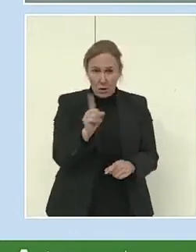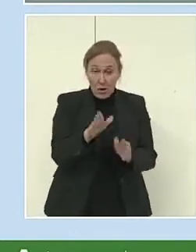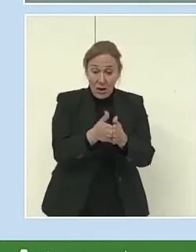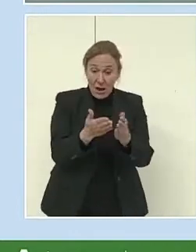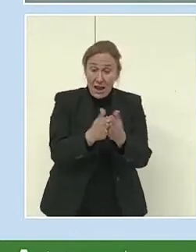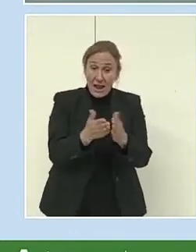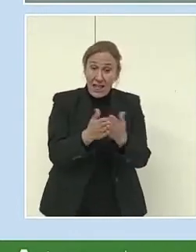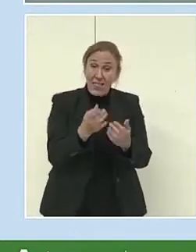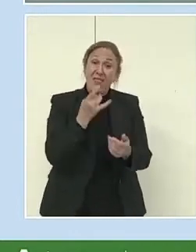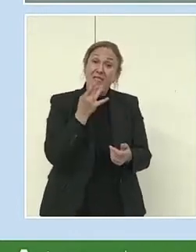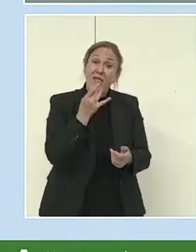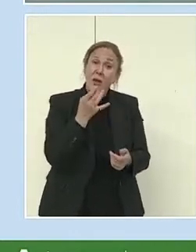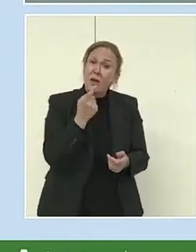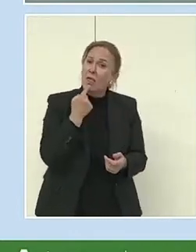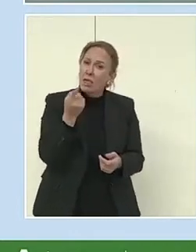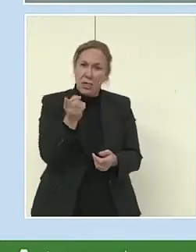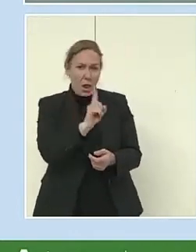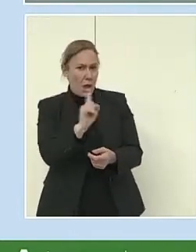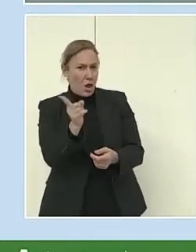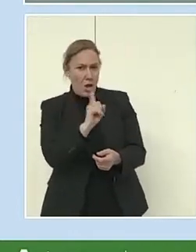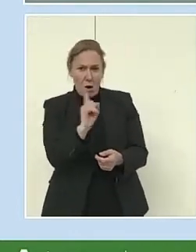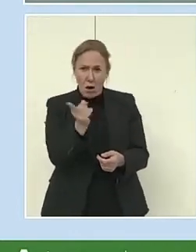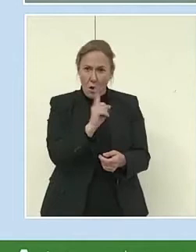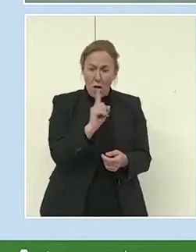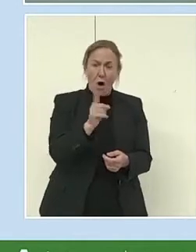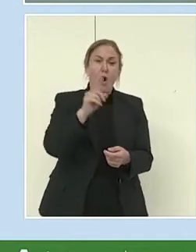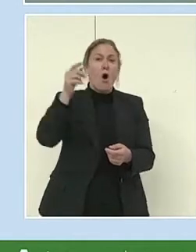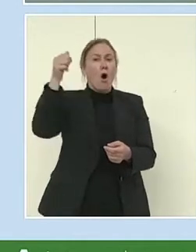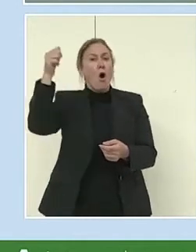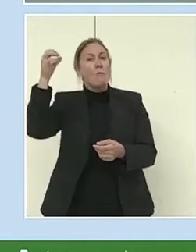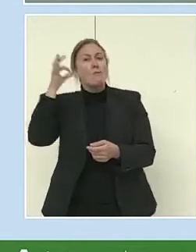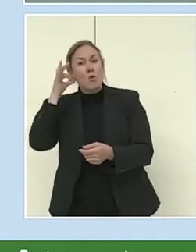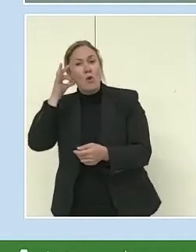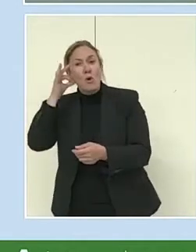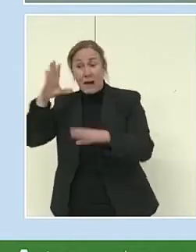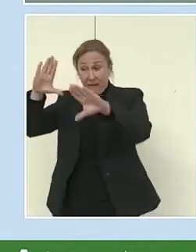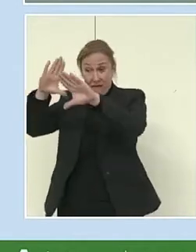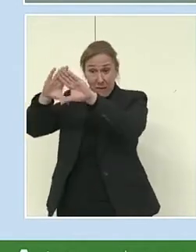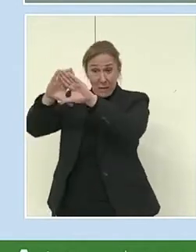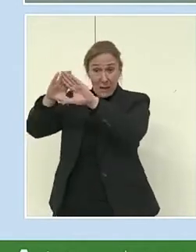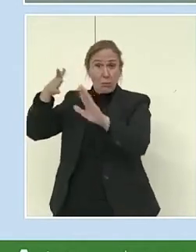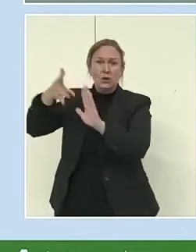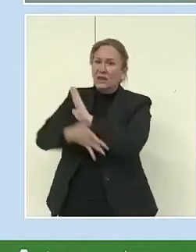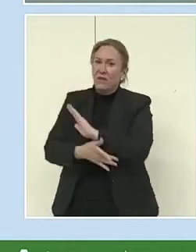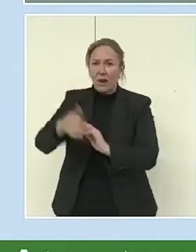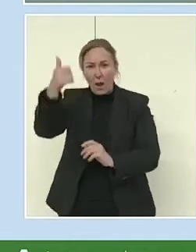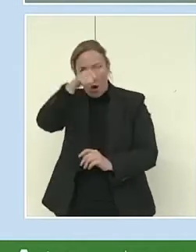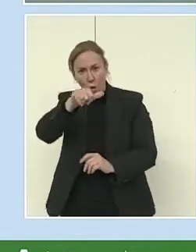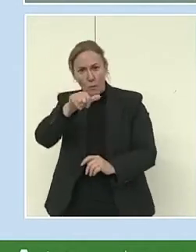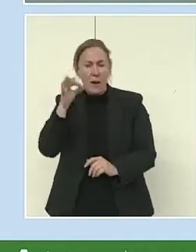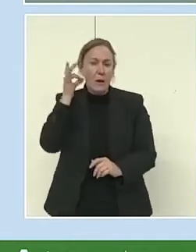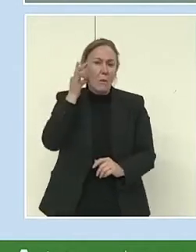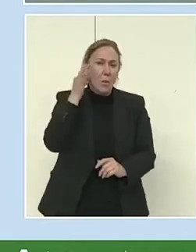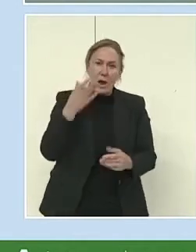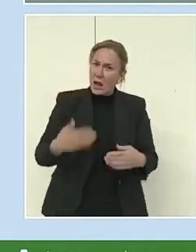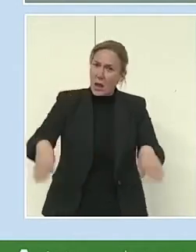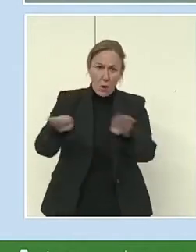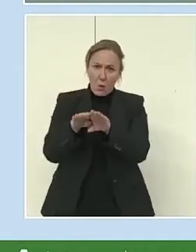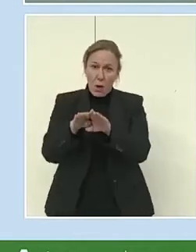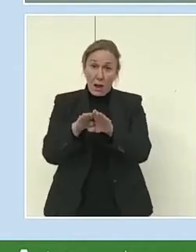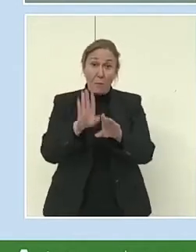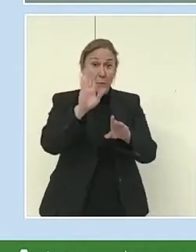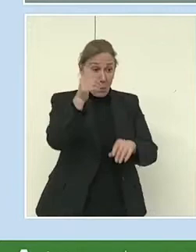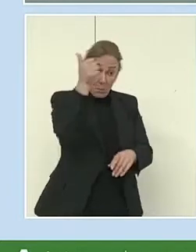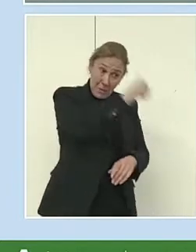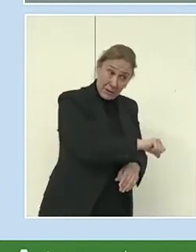precisamente la institución más feminista de este país. Con lo cual, les quería plantear esta reflexión, porque antes ha salido